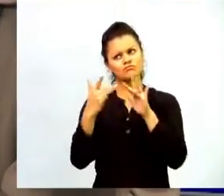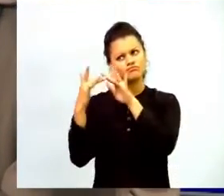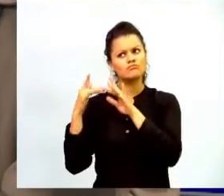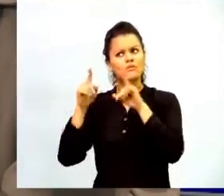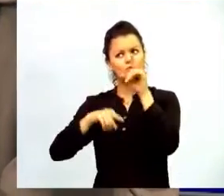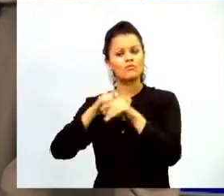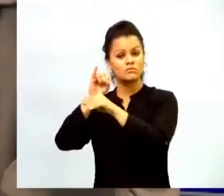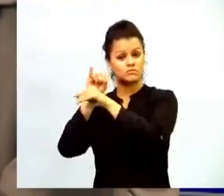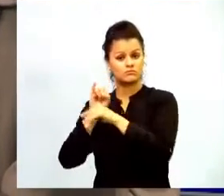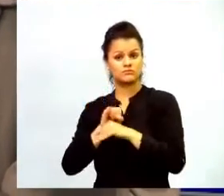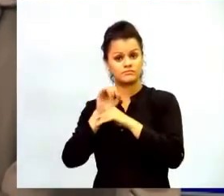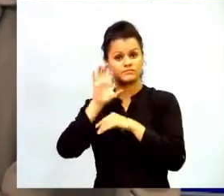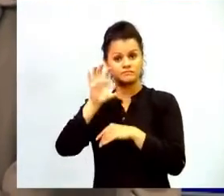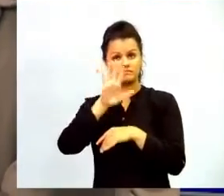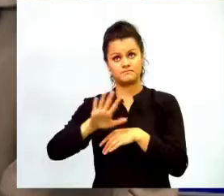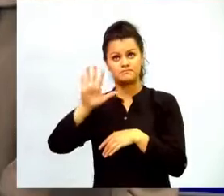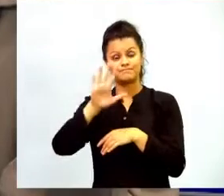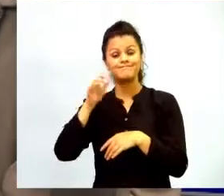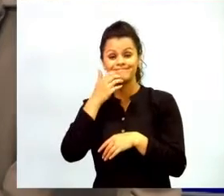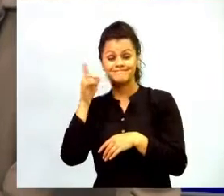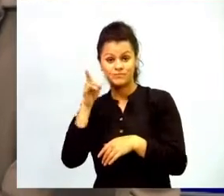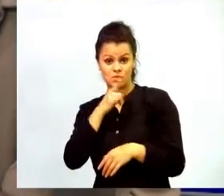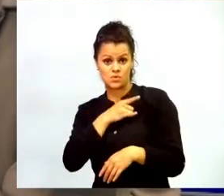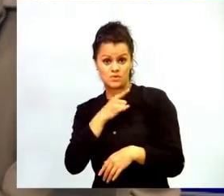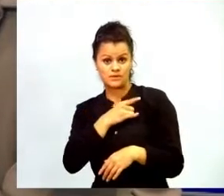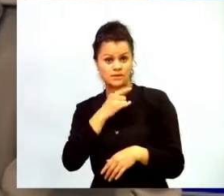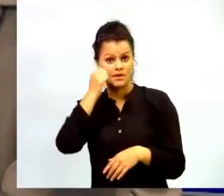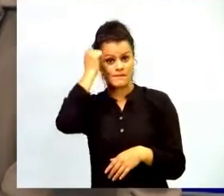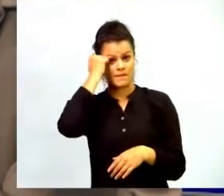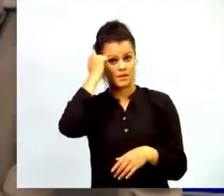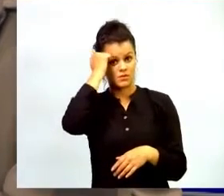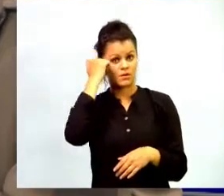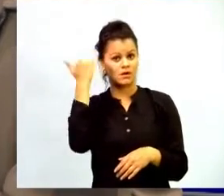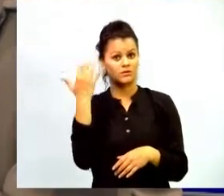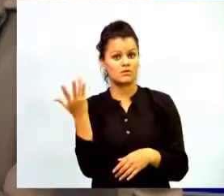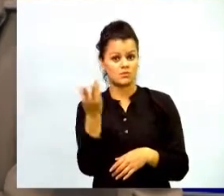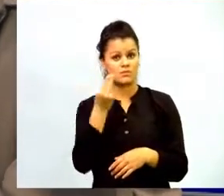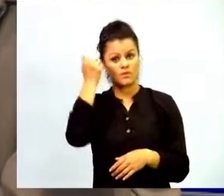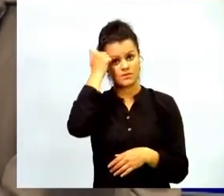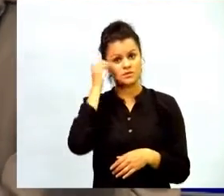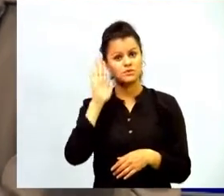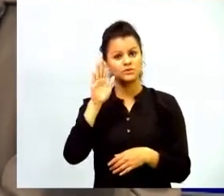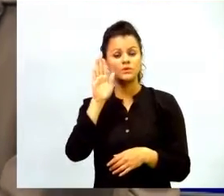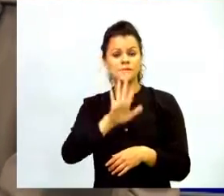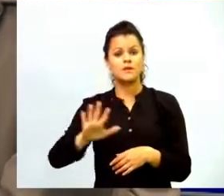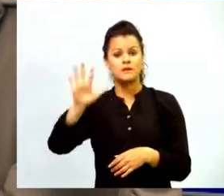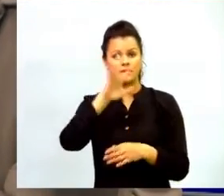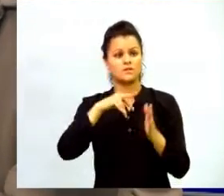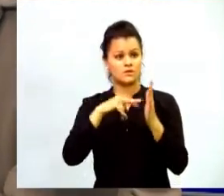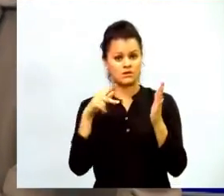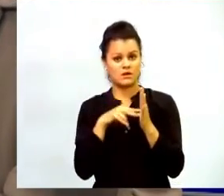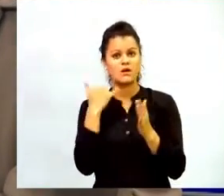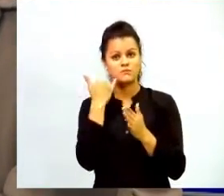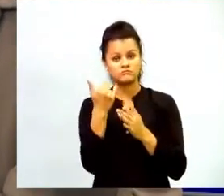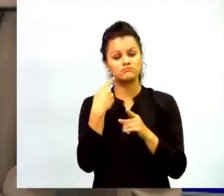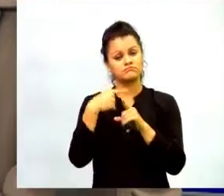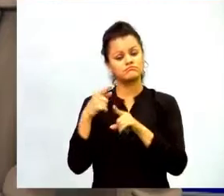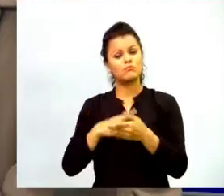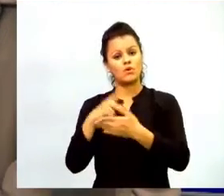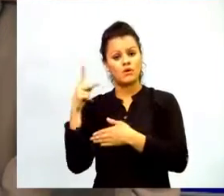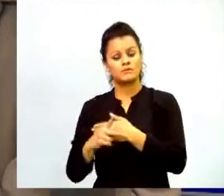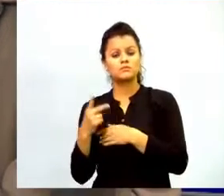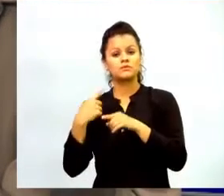particularmente en la universidad pedagógica hay un equipo de maestros en el departamento de tecnología que tiene una serie de proyectos en distintas